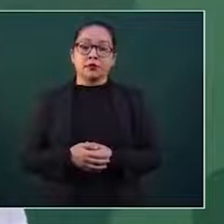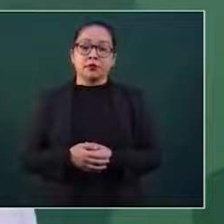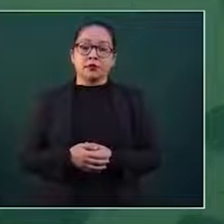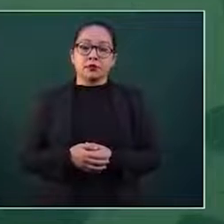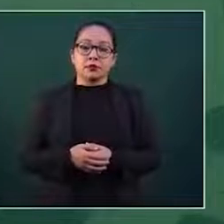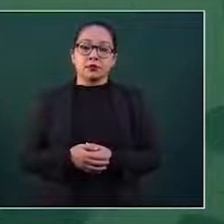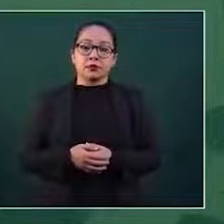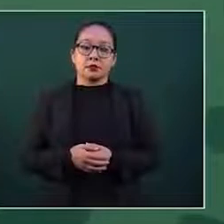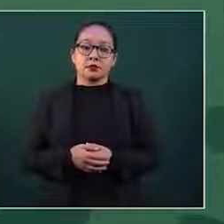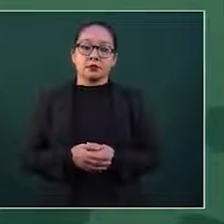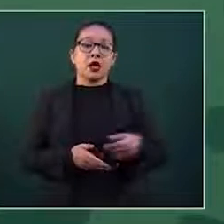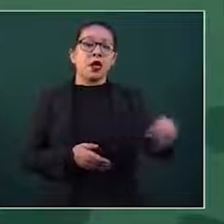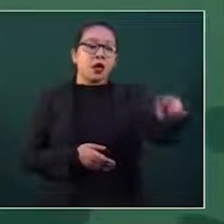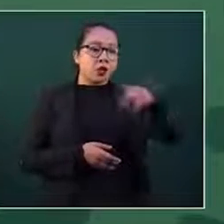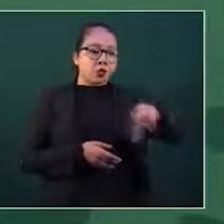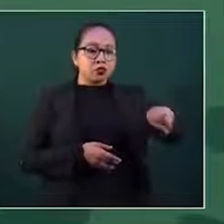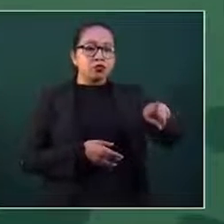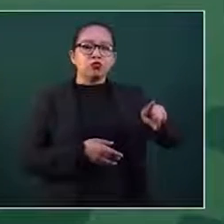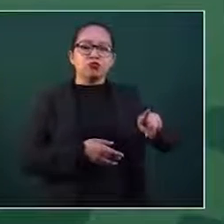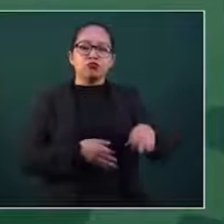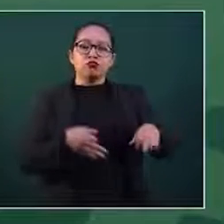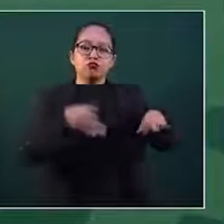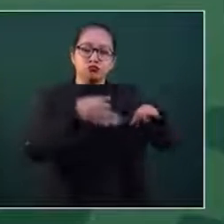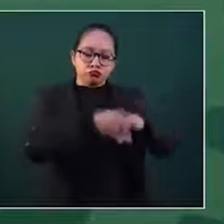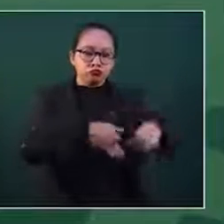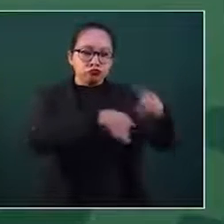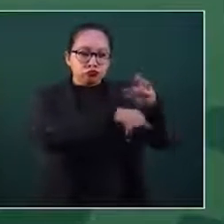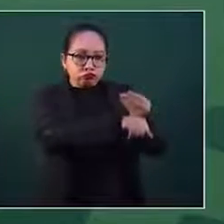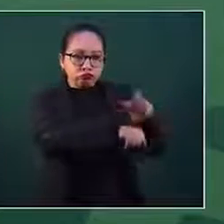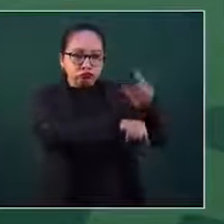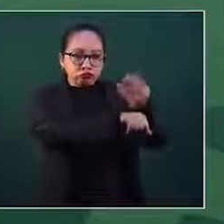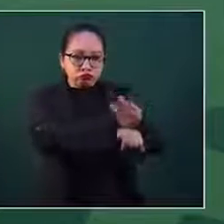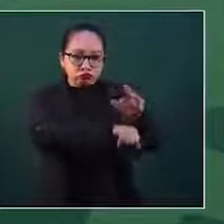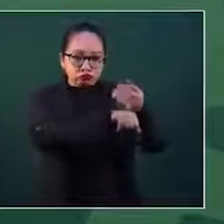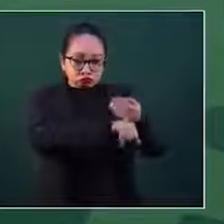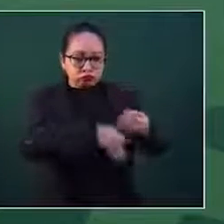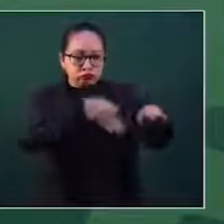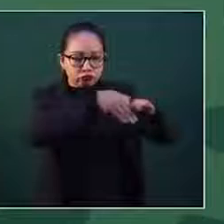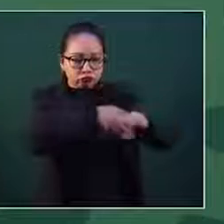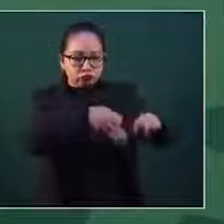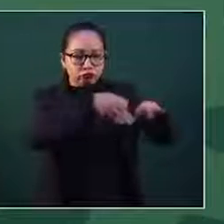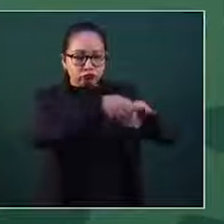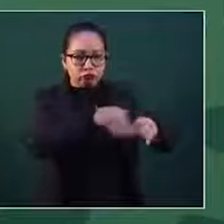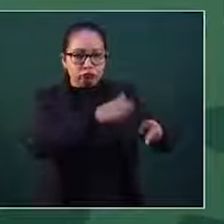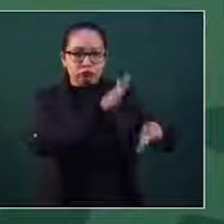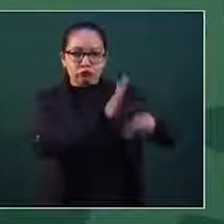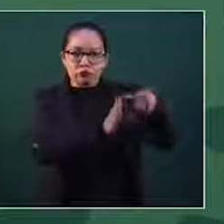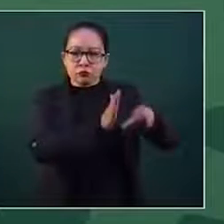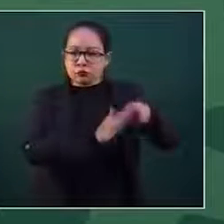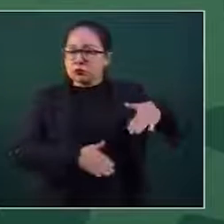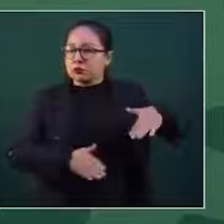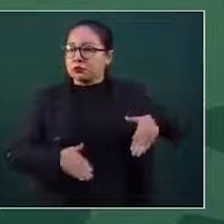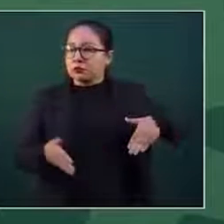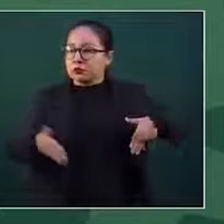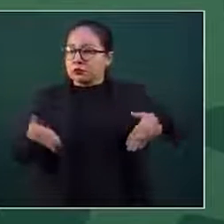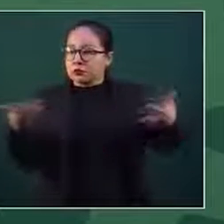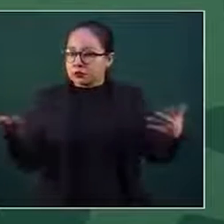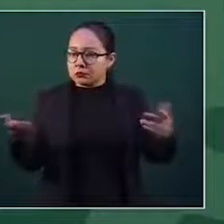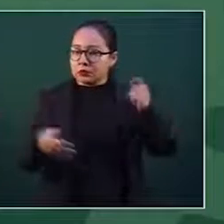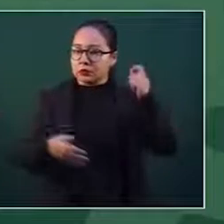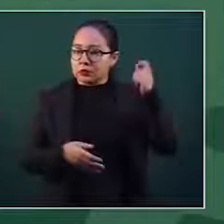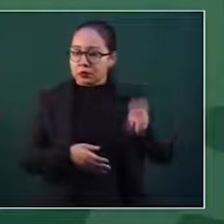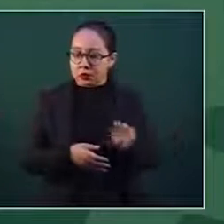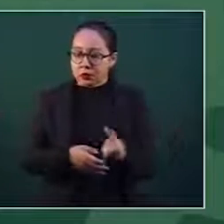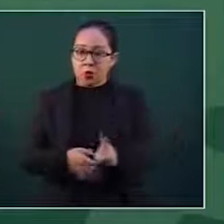da mantenimiento y hace relativamente poco que salió una